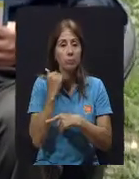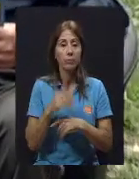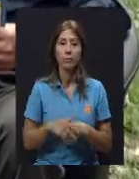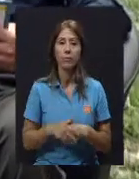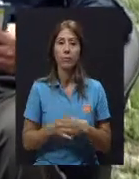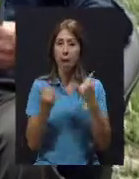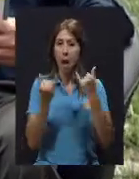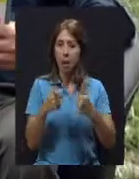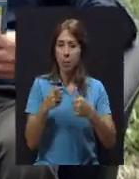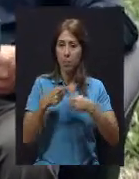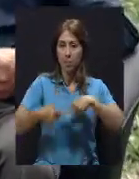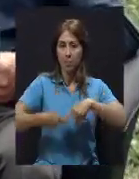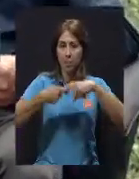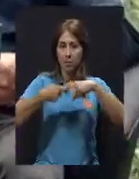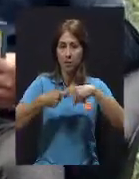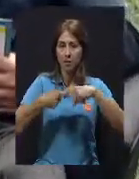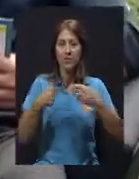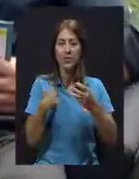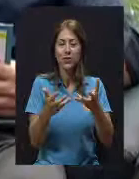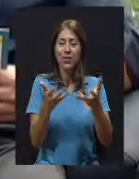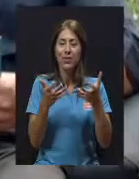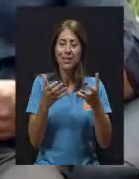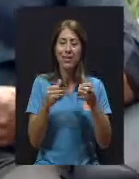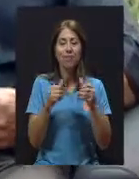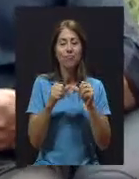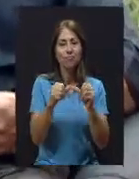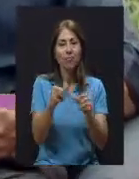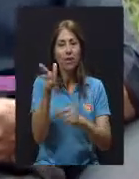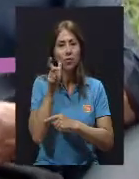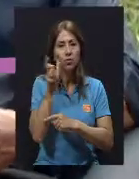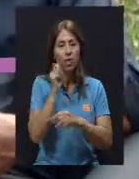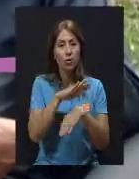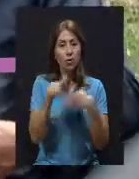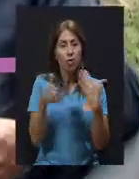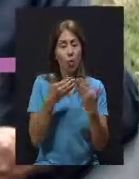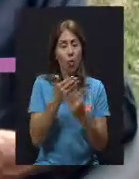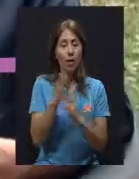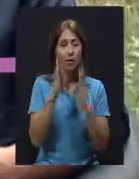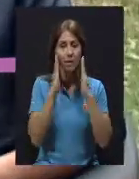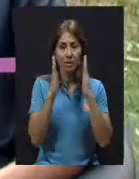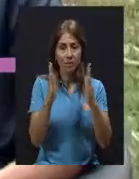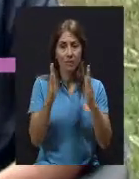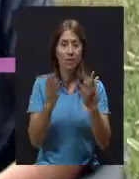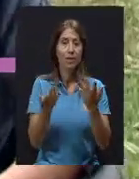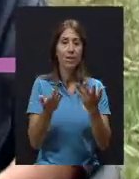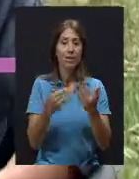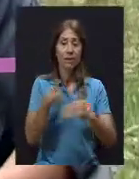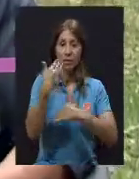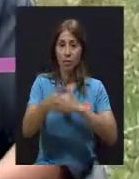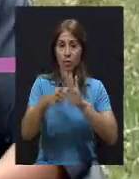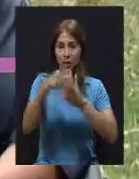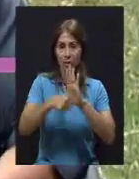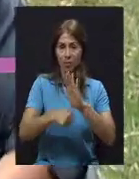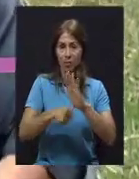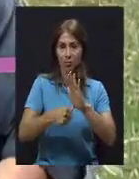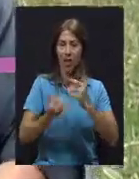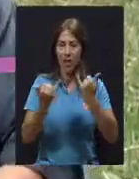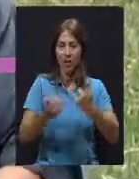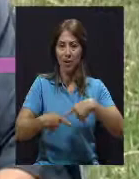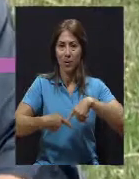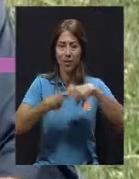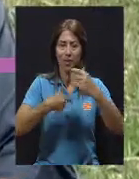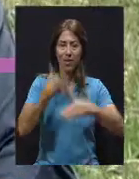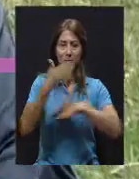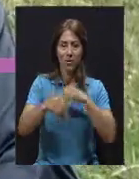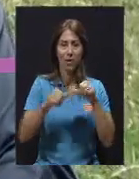pausa porque yo quisiera seguir escuchando de todas estas atenciones que recibe en el posoperatorio. Vamos a ir a una